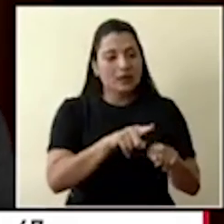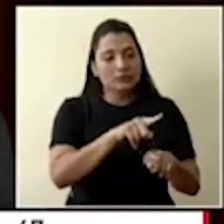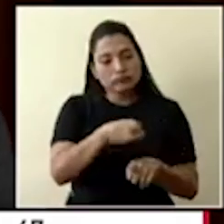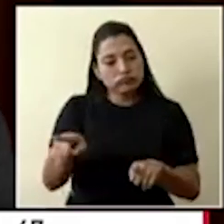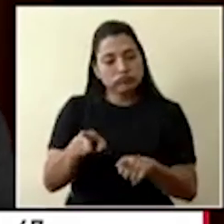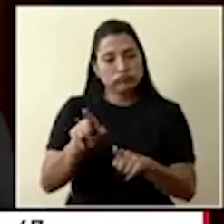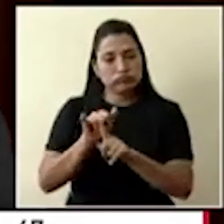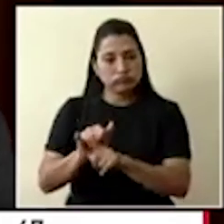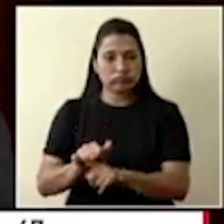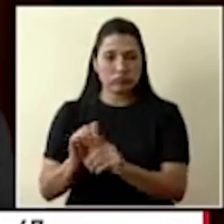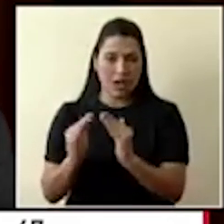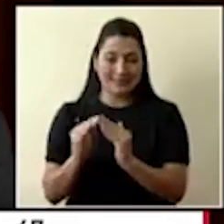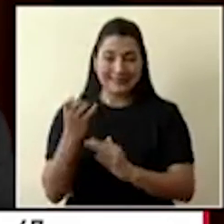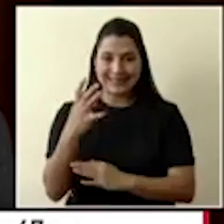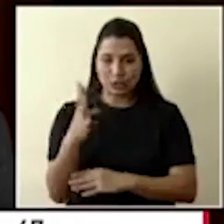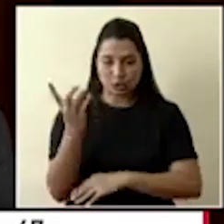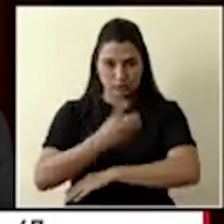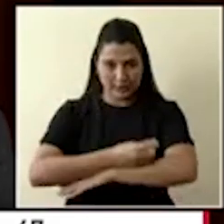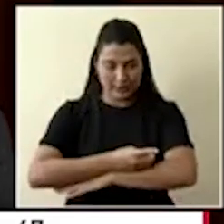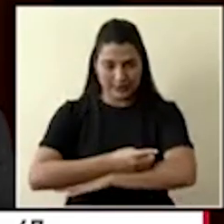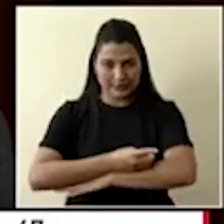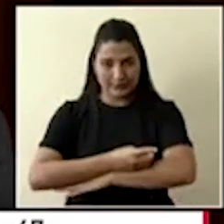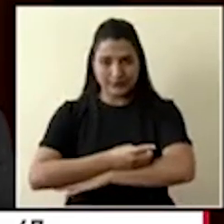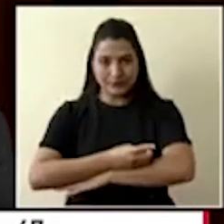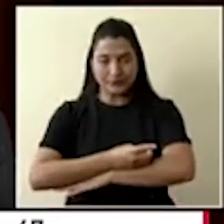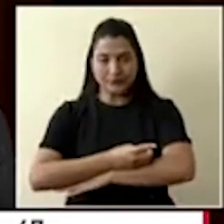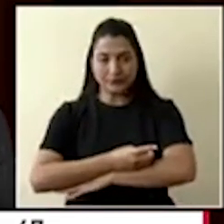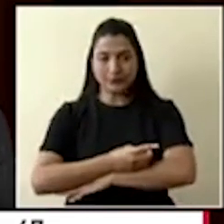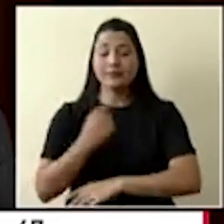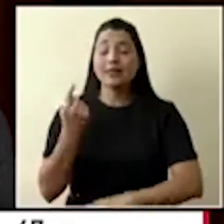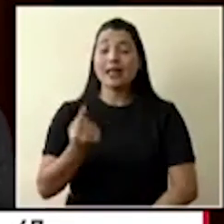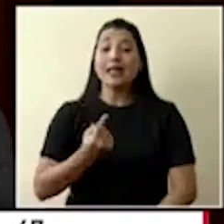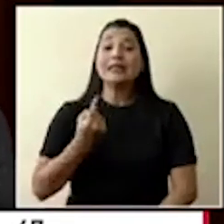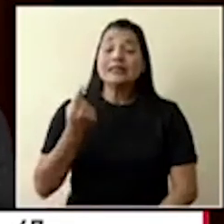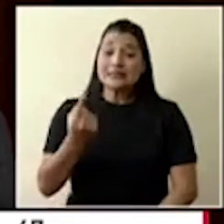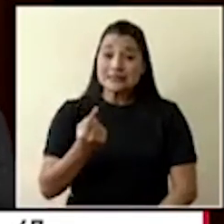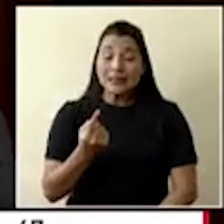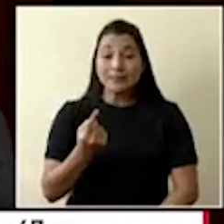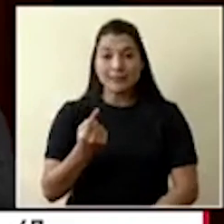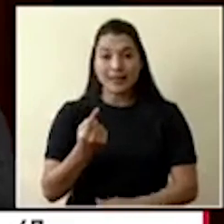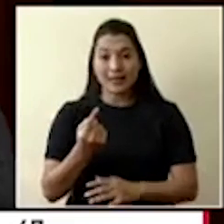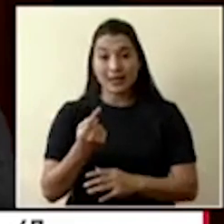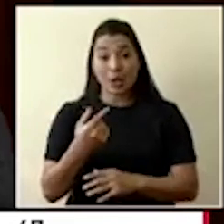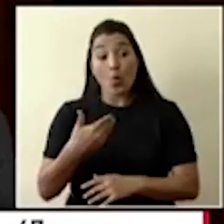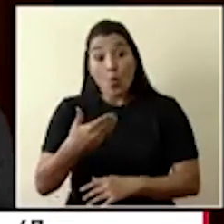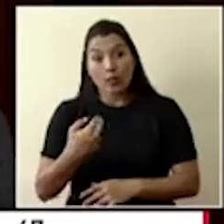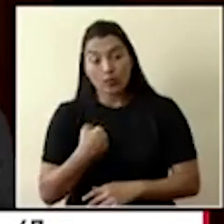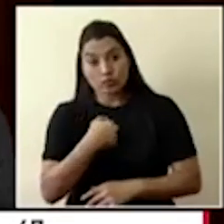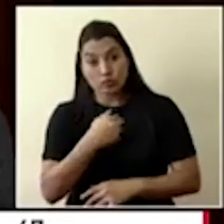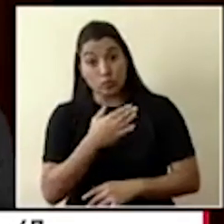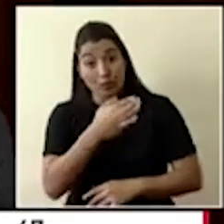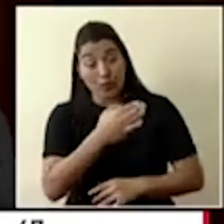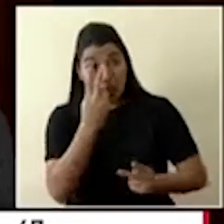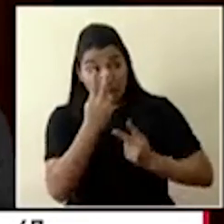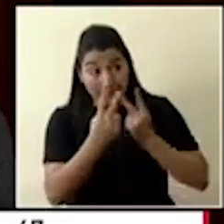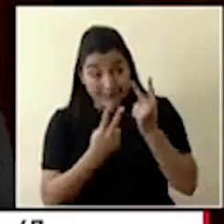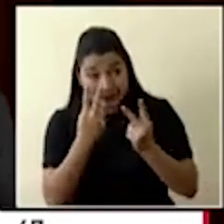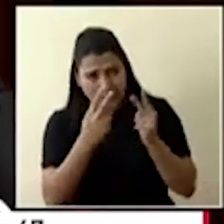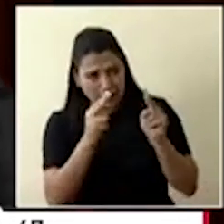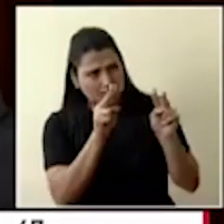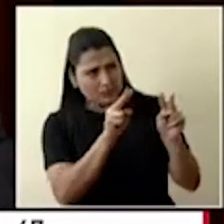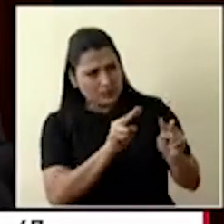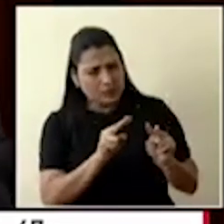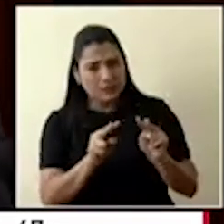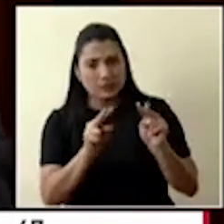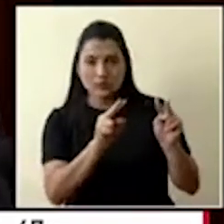aislamiento preventivo por 14 días. Siempre que se hace ese tipo de visitas, pues inmediatamente se verifica y